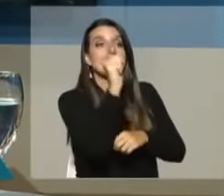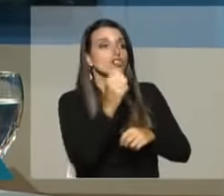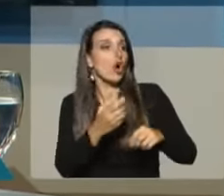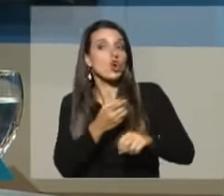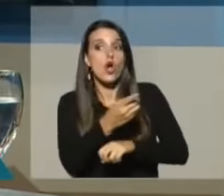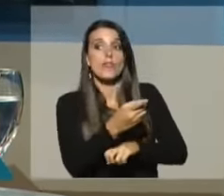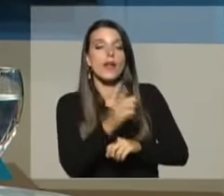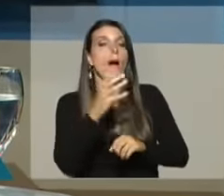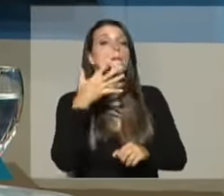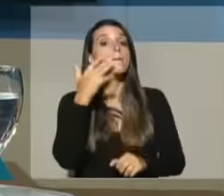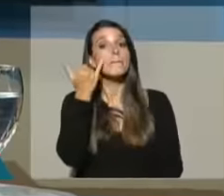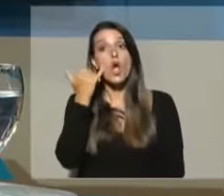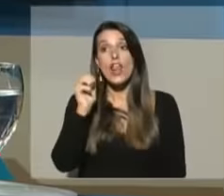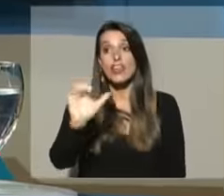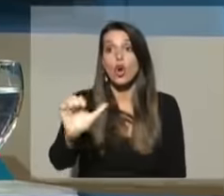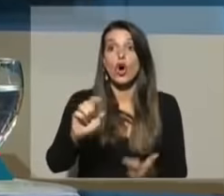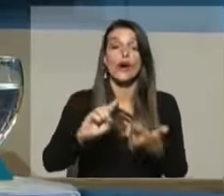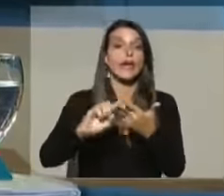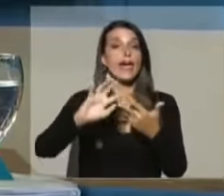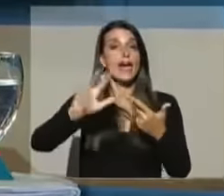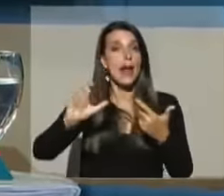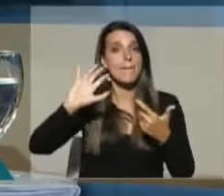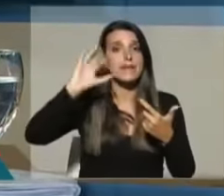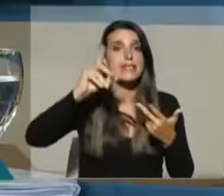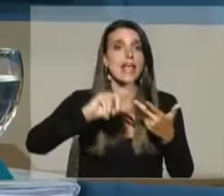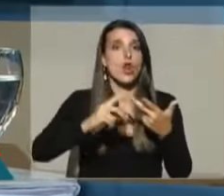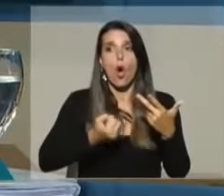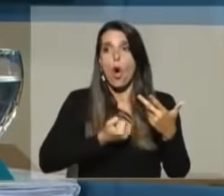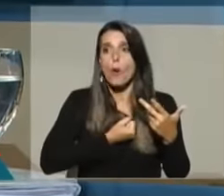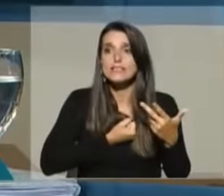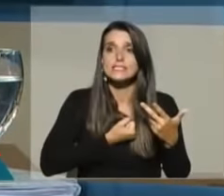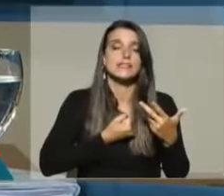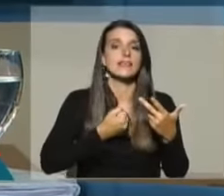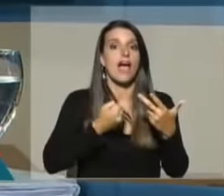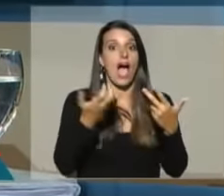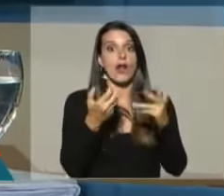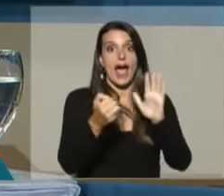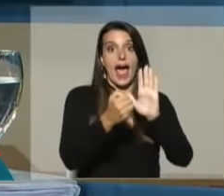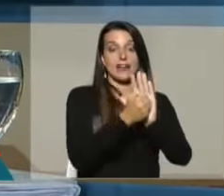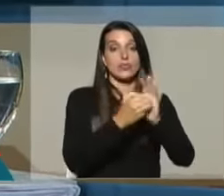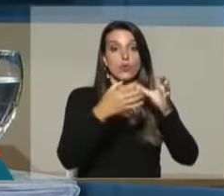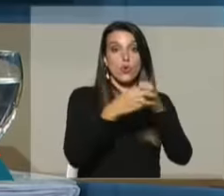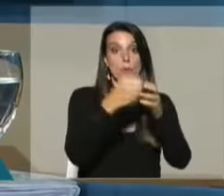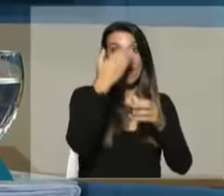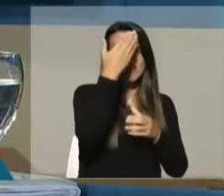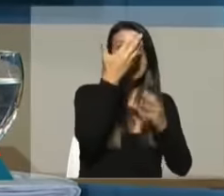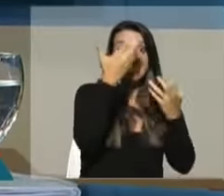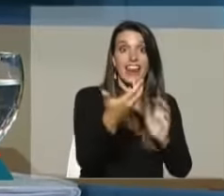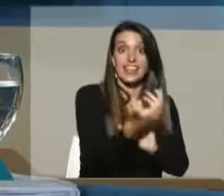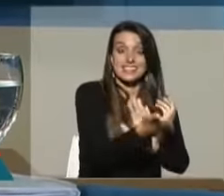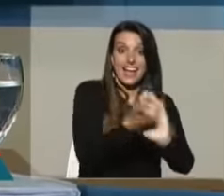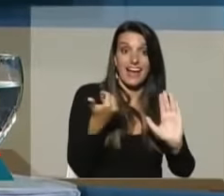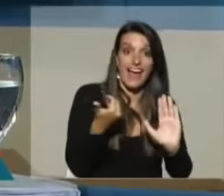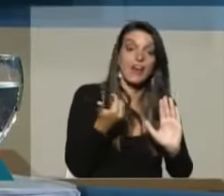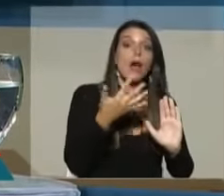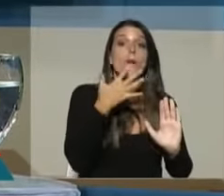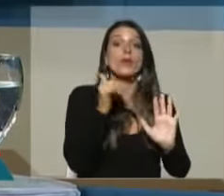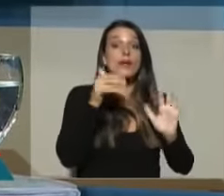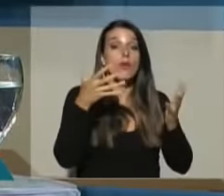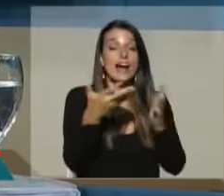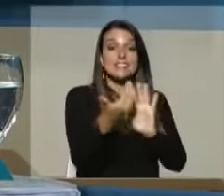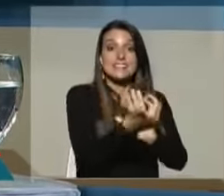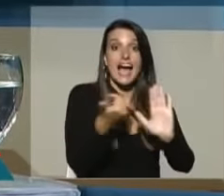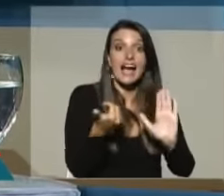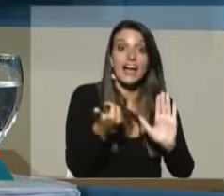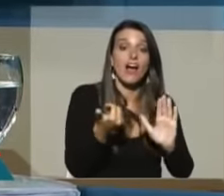Los violadores, los rapiñeros, los homicidas, que con estos artículos que el Frente Amplio pretende derogar, si se derogan van